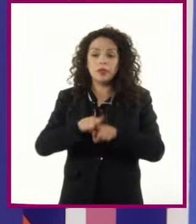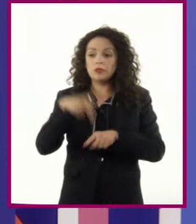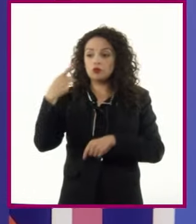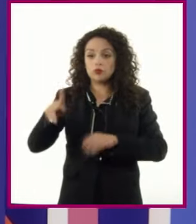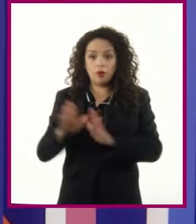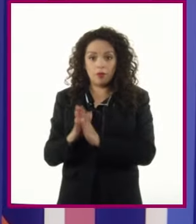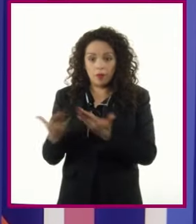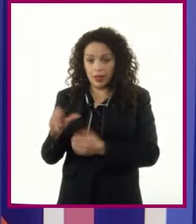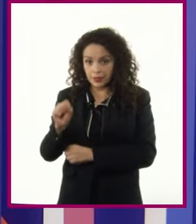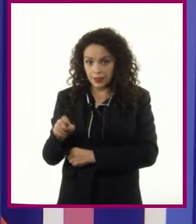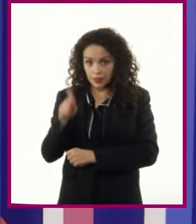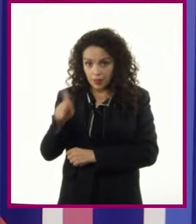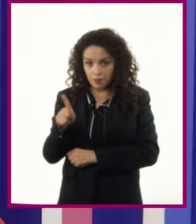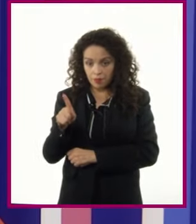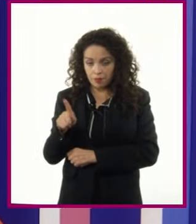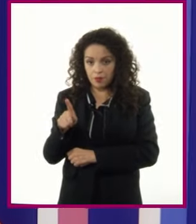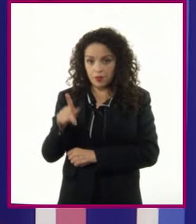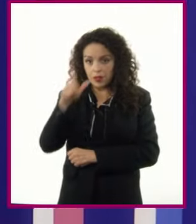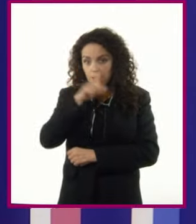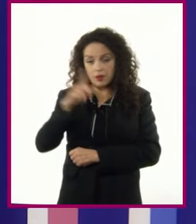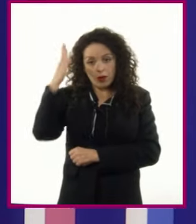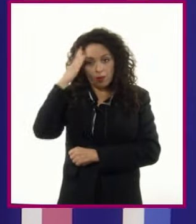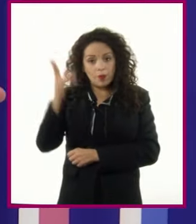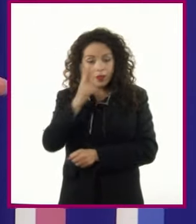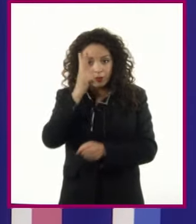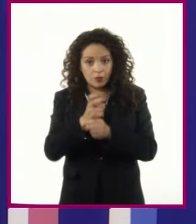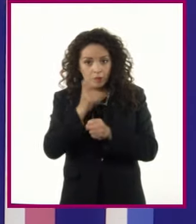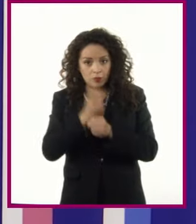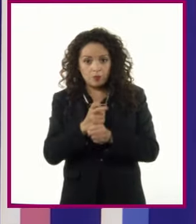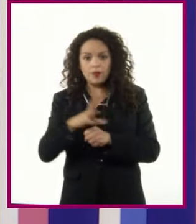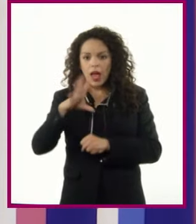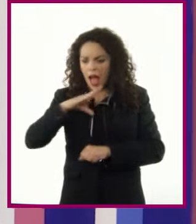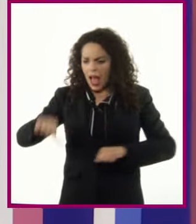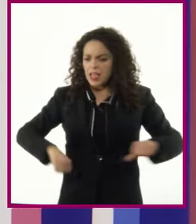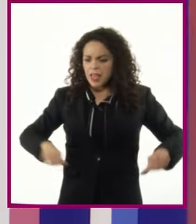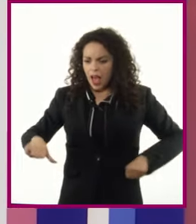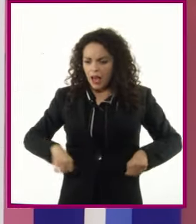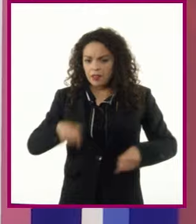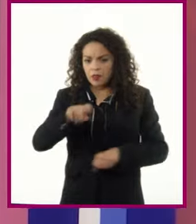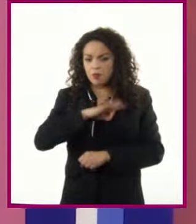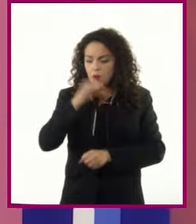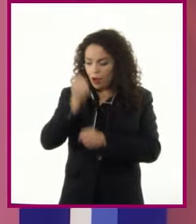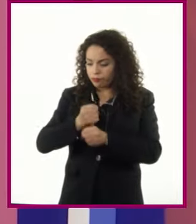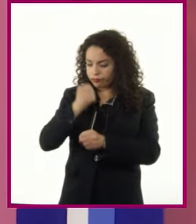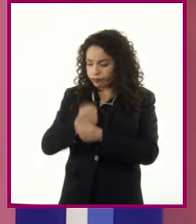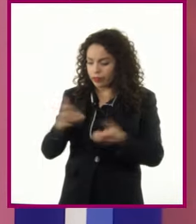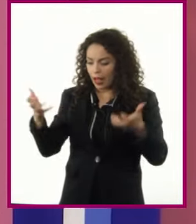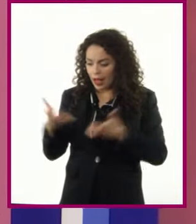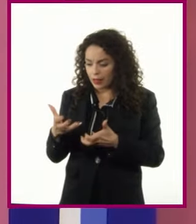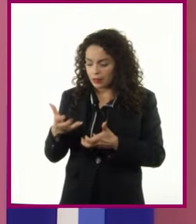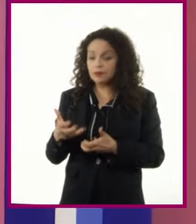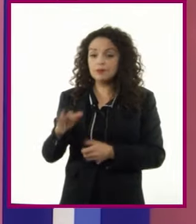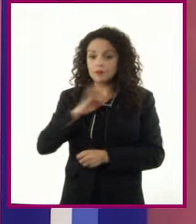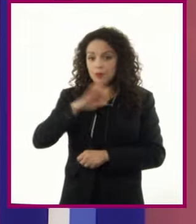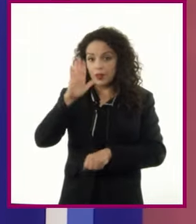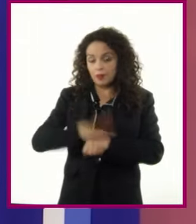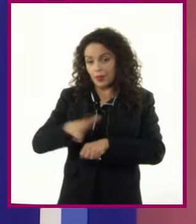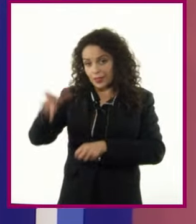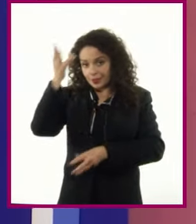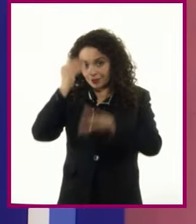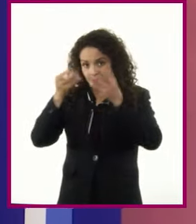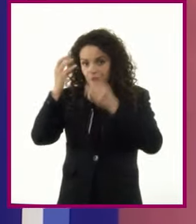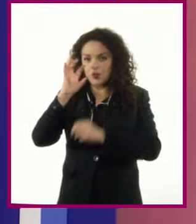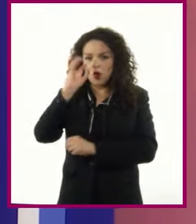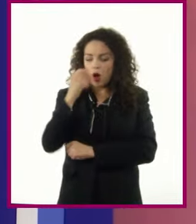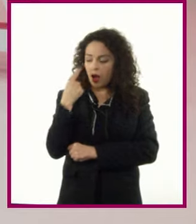su libro de texto de lengua materna de segundo grado Ejercicios que pueden realizar para reforzar lo aprendido O